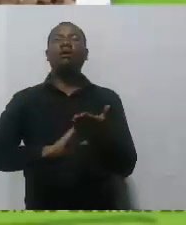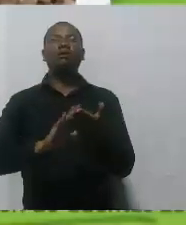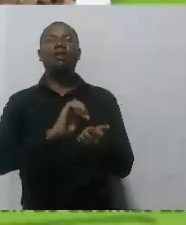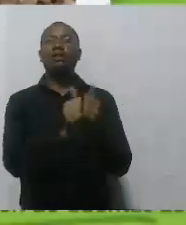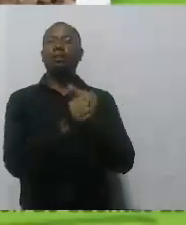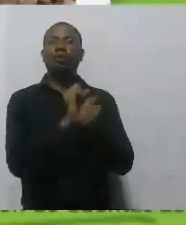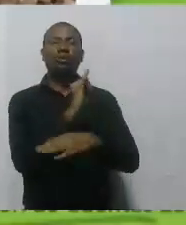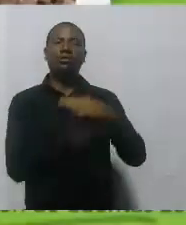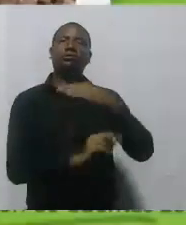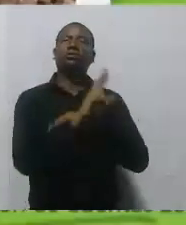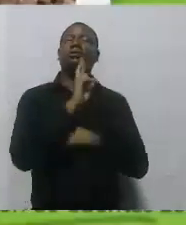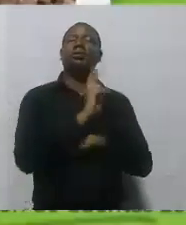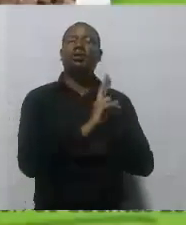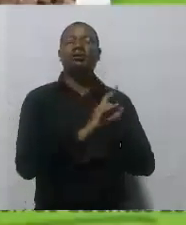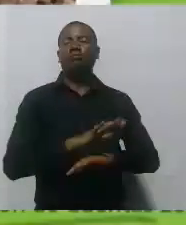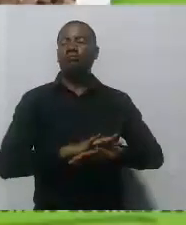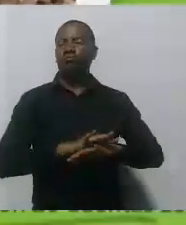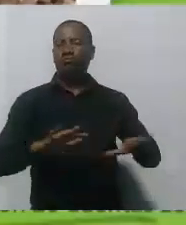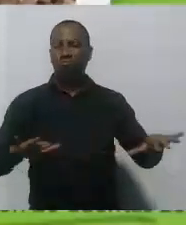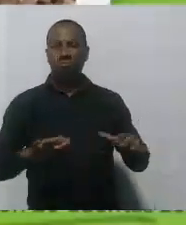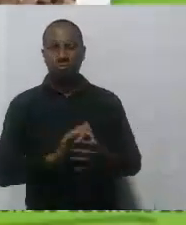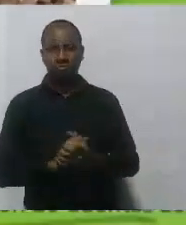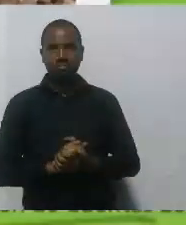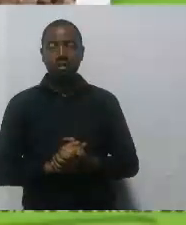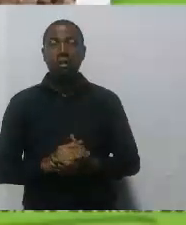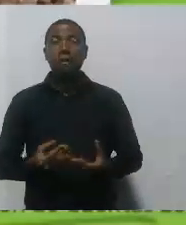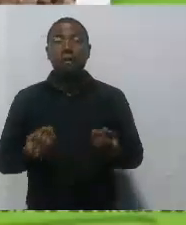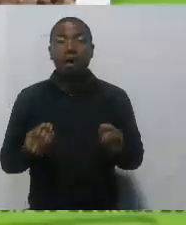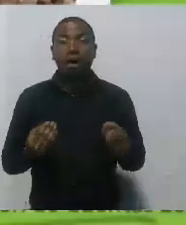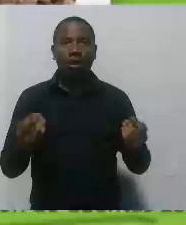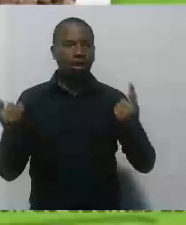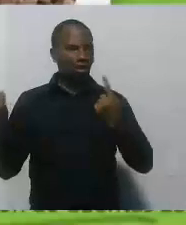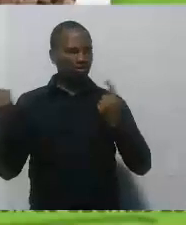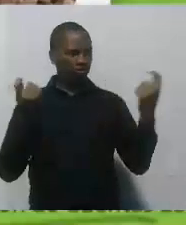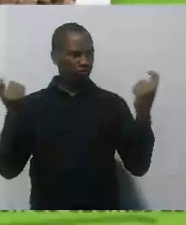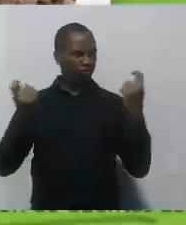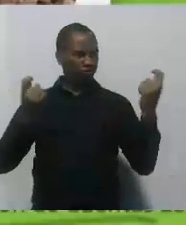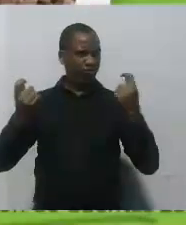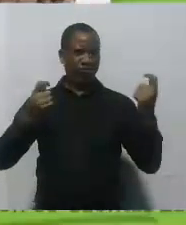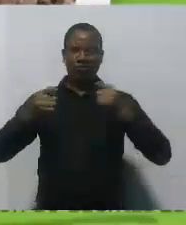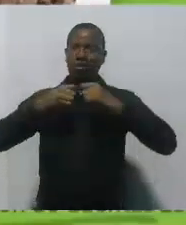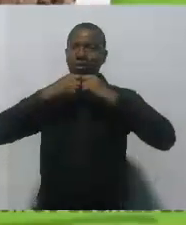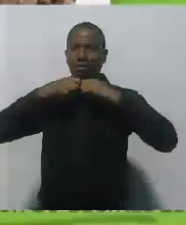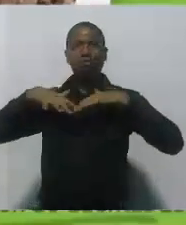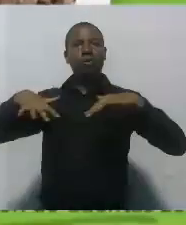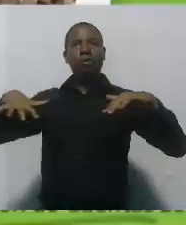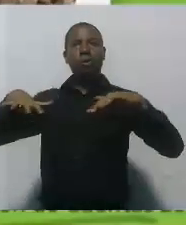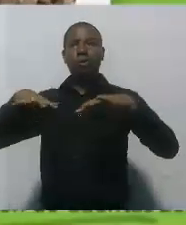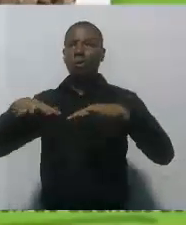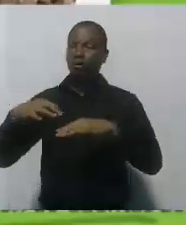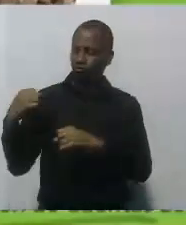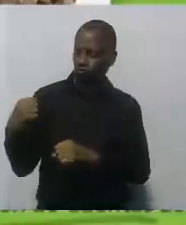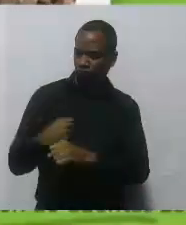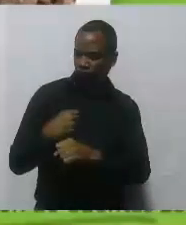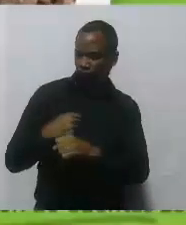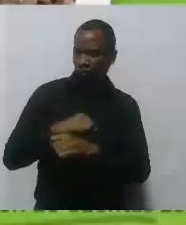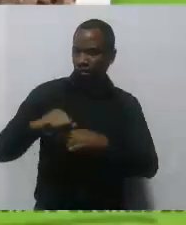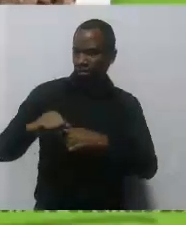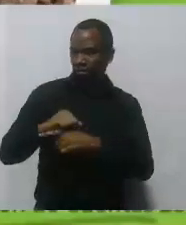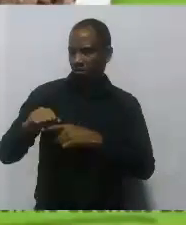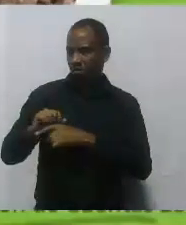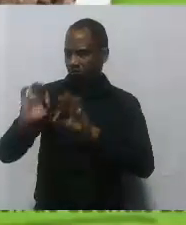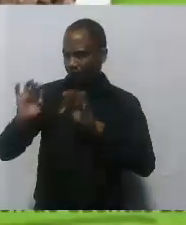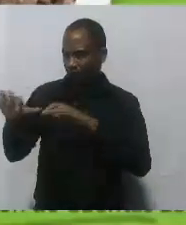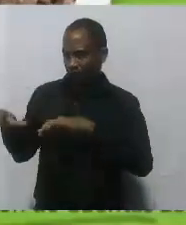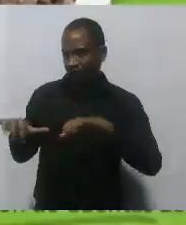Instituto Distrital de Deporte y Recreación una gestión pública con buenas prácticas que permite que el recurso